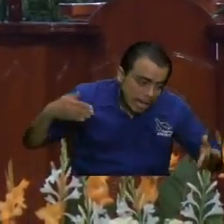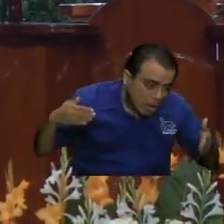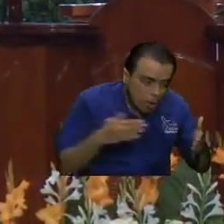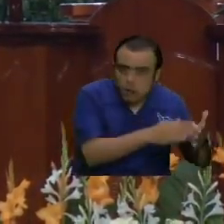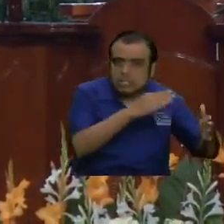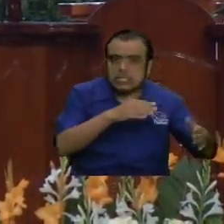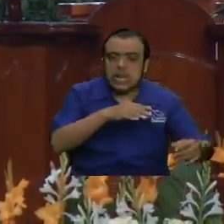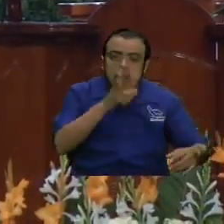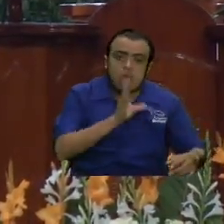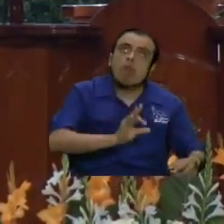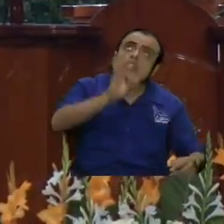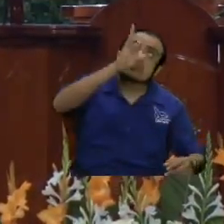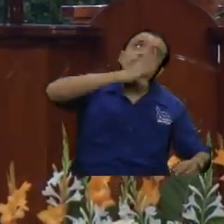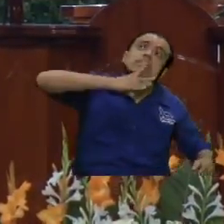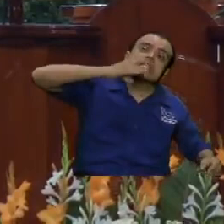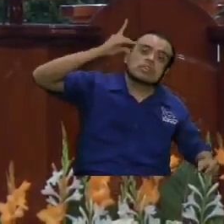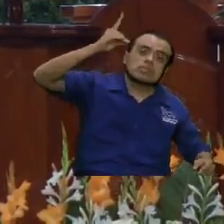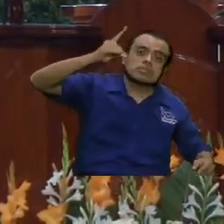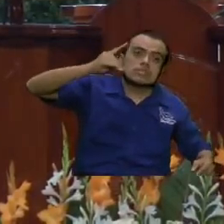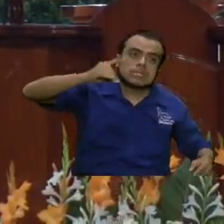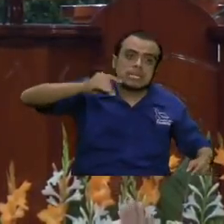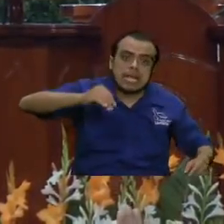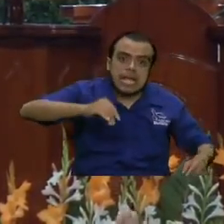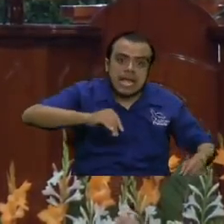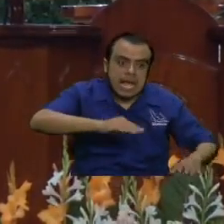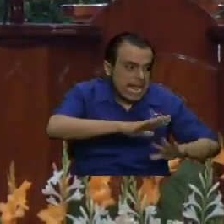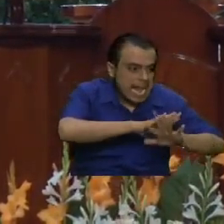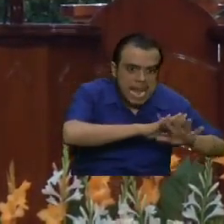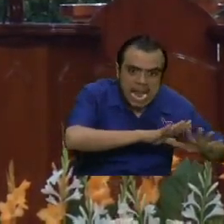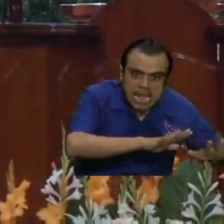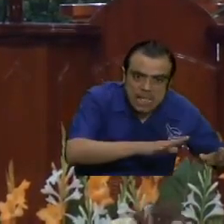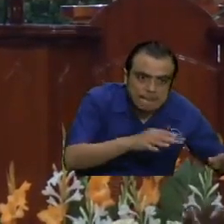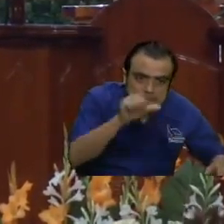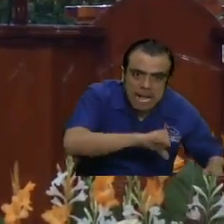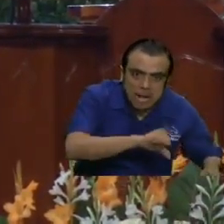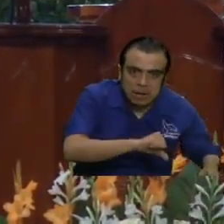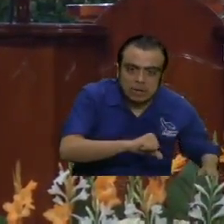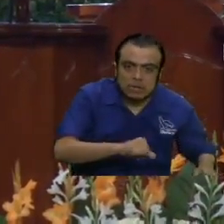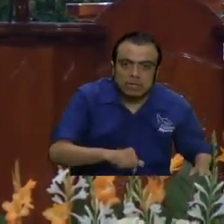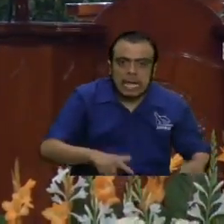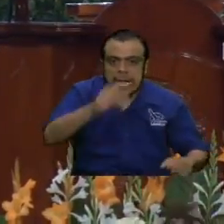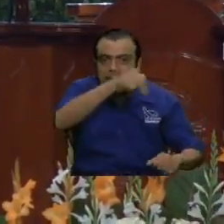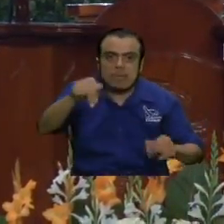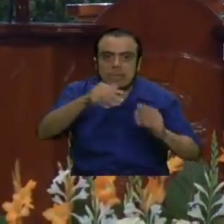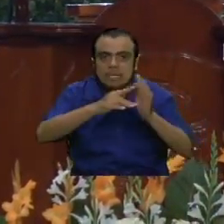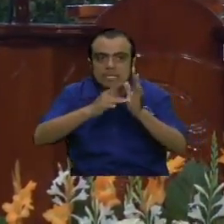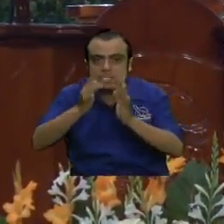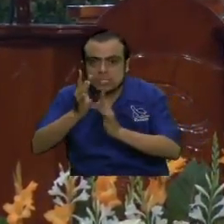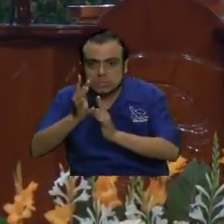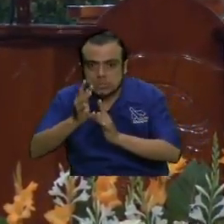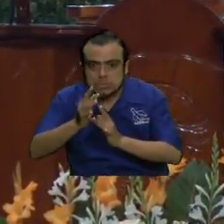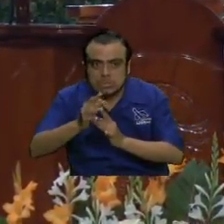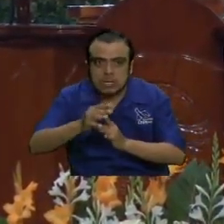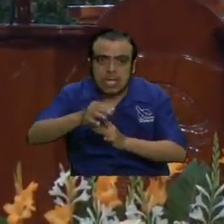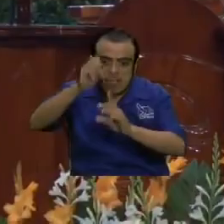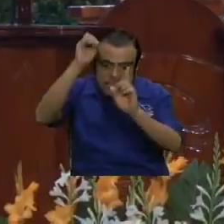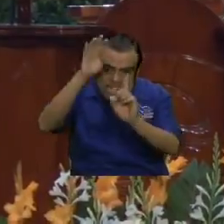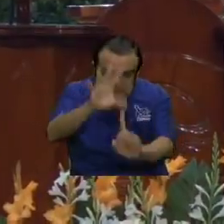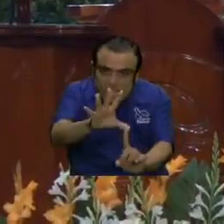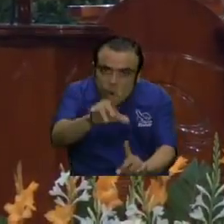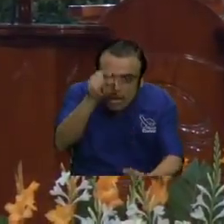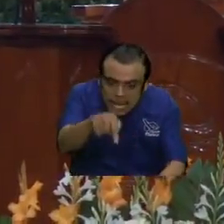de Dios ni un perro moverá su lengua en el nombre de Jesús bendigo a estas